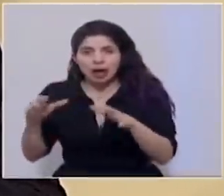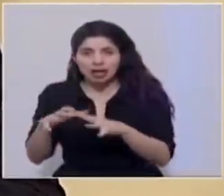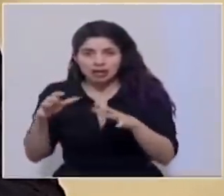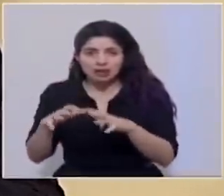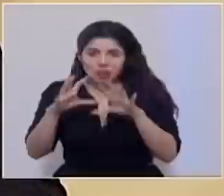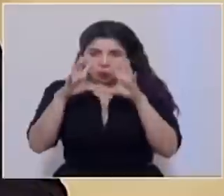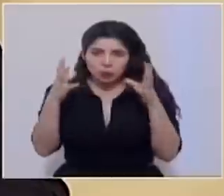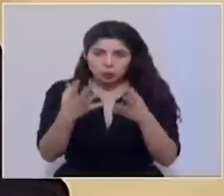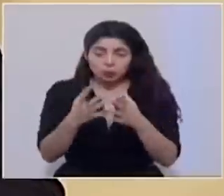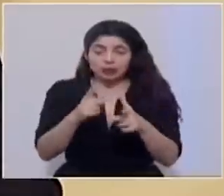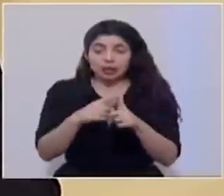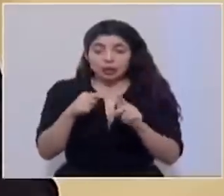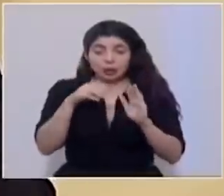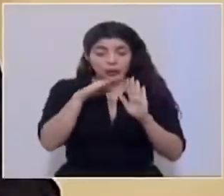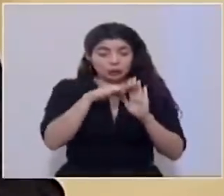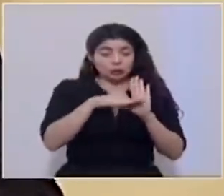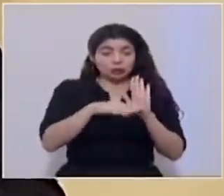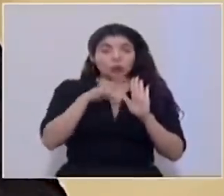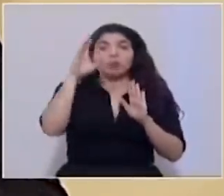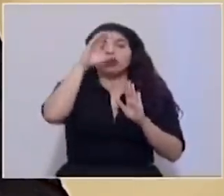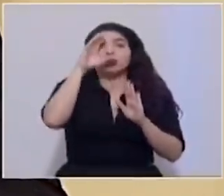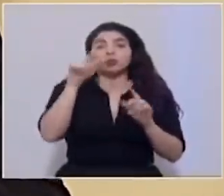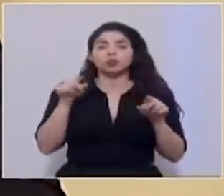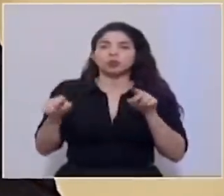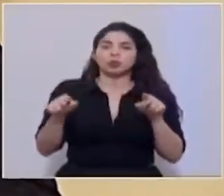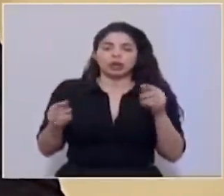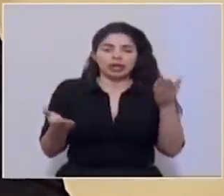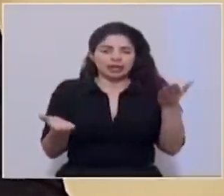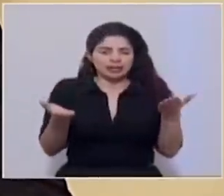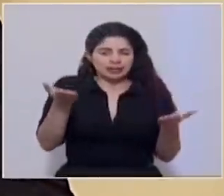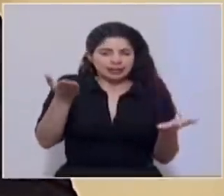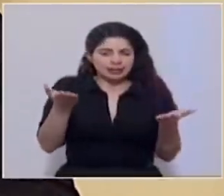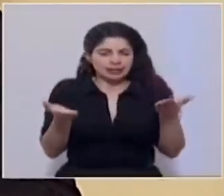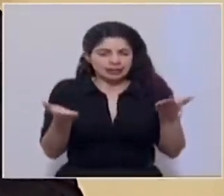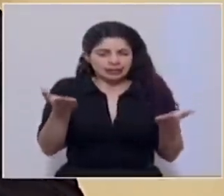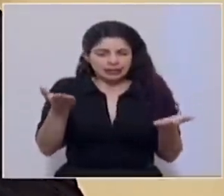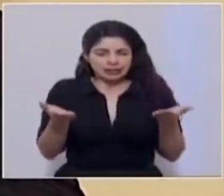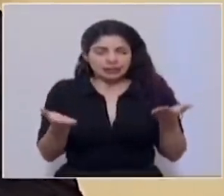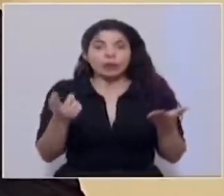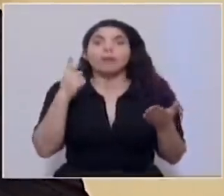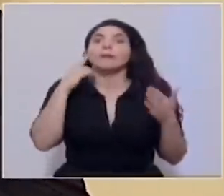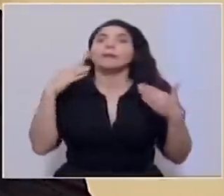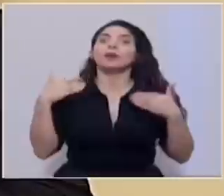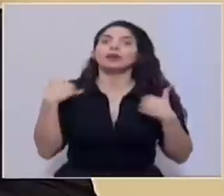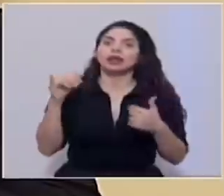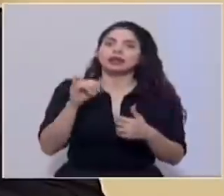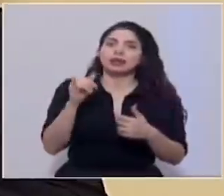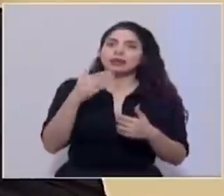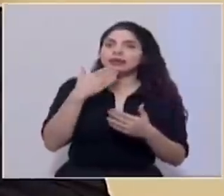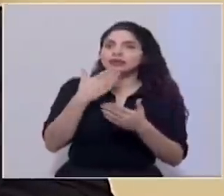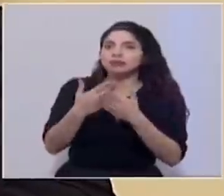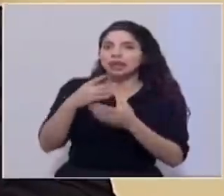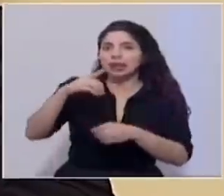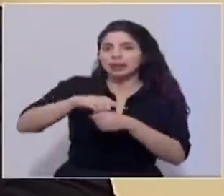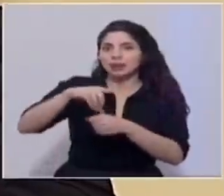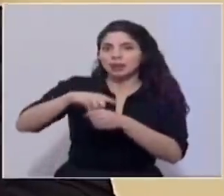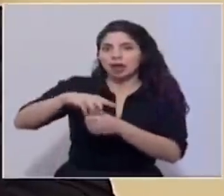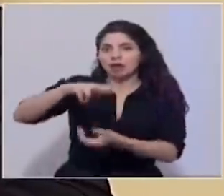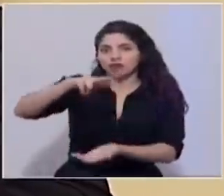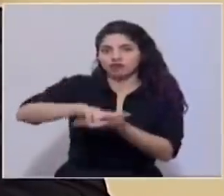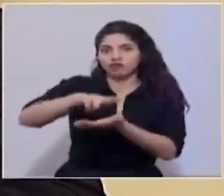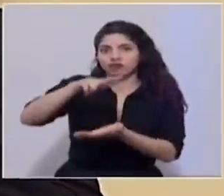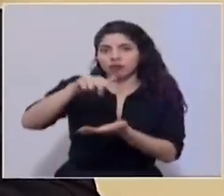Estas medidas buscan procurar ese balance. Dichosamente también, y agradezco la aprobación de las y los diputados del